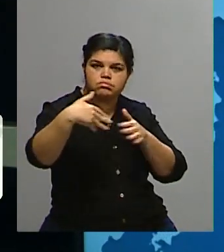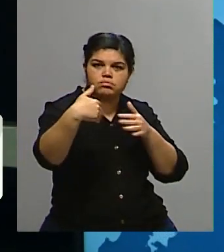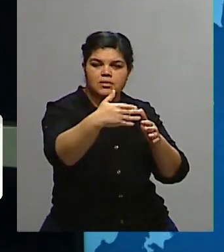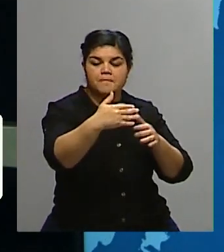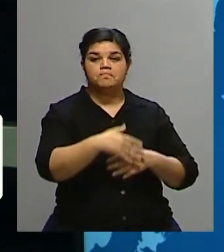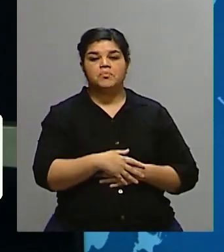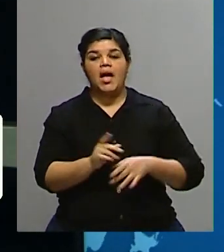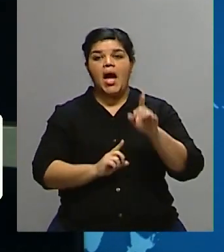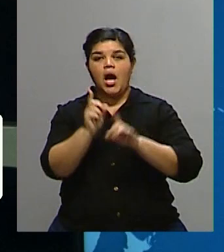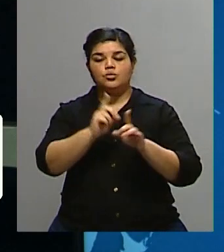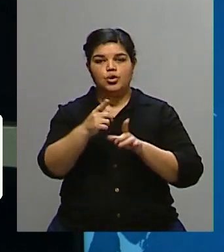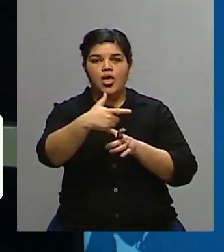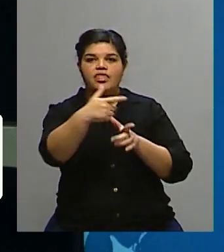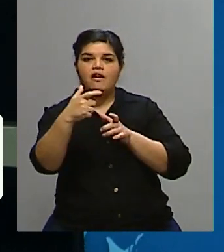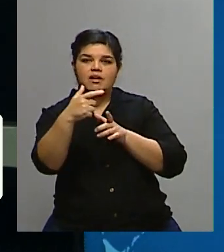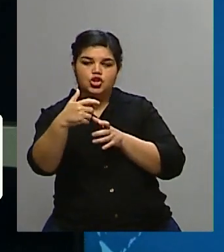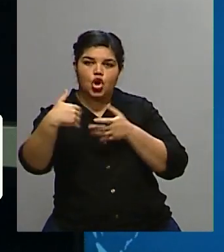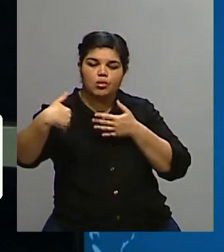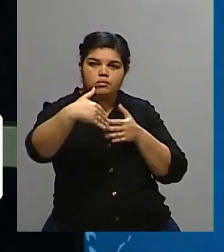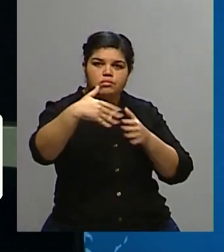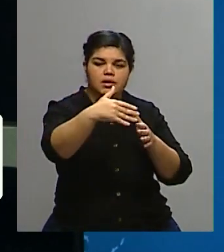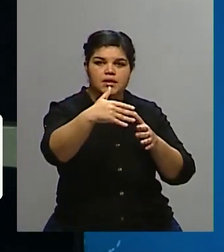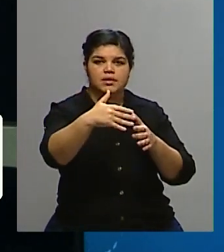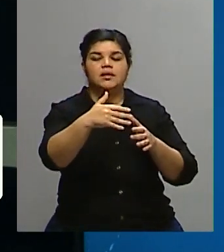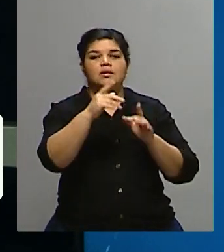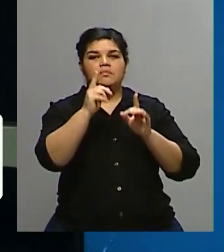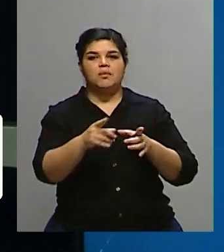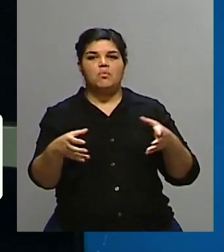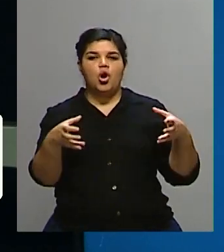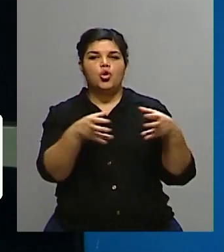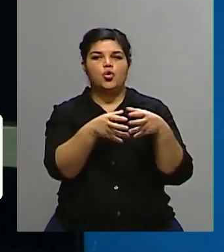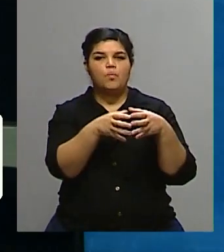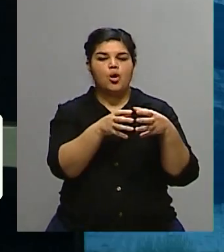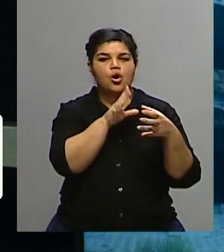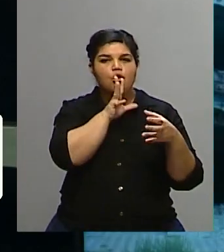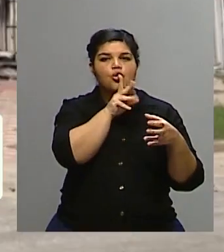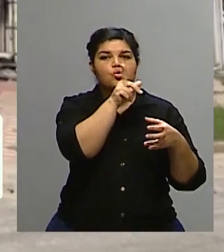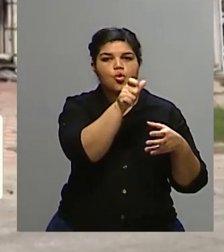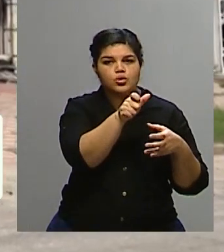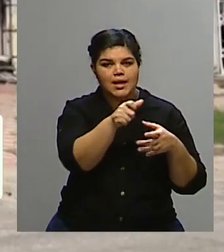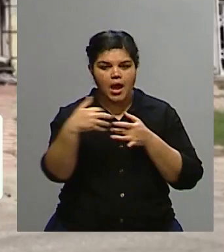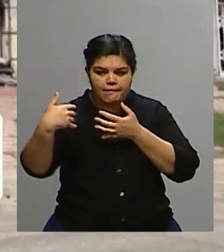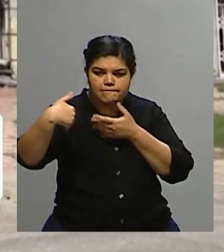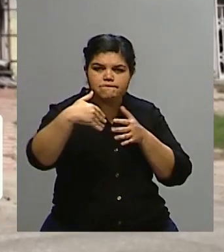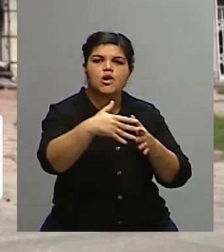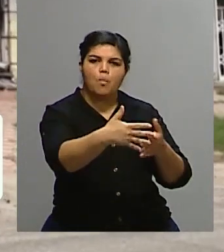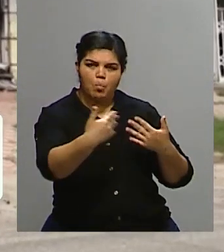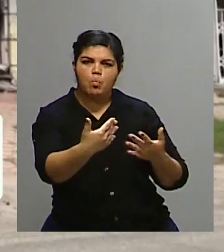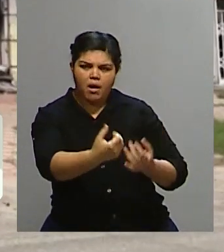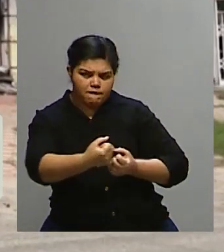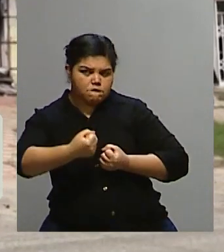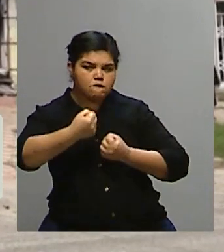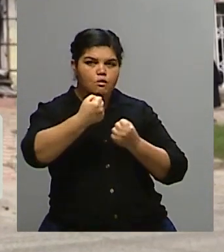del frente, los defensores han dicho que llegaron a la frontera estatal con la Federación Rusa, y lo han celebrado no solamente la gente del ejército